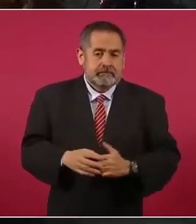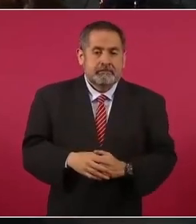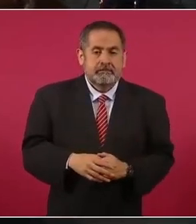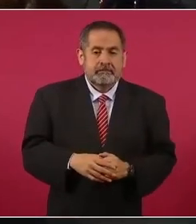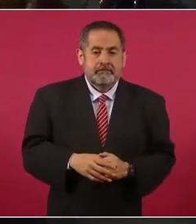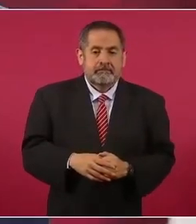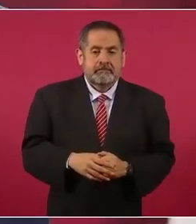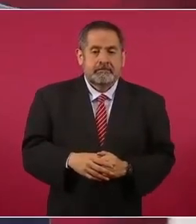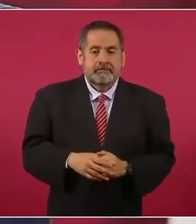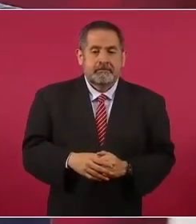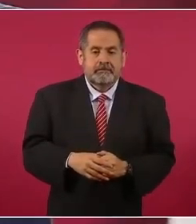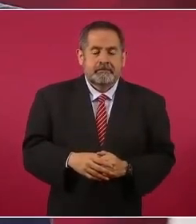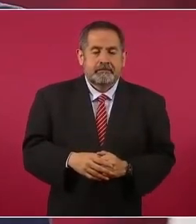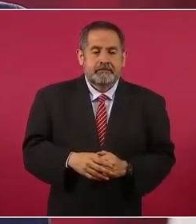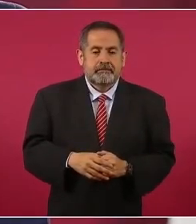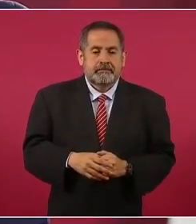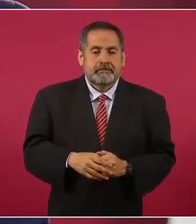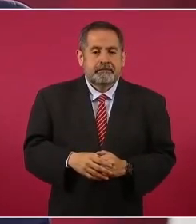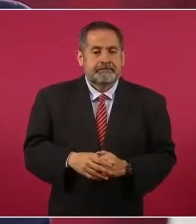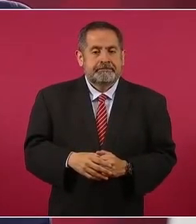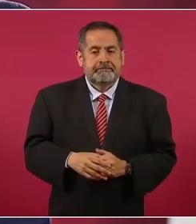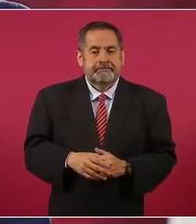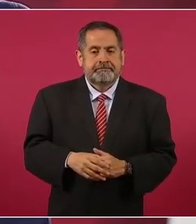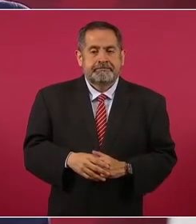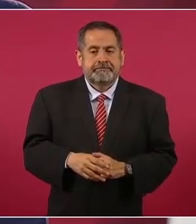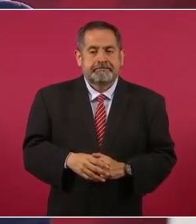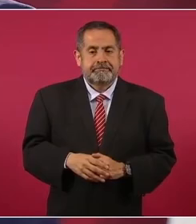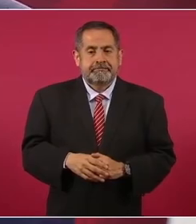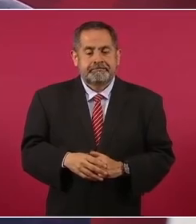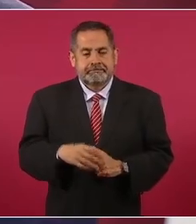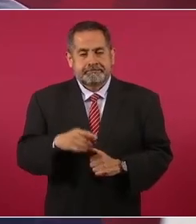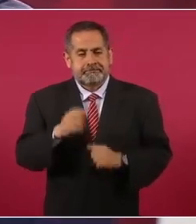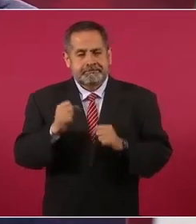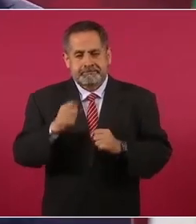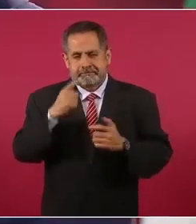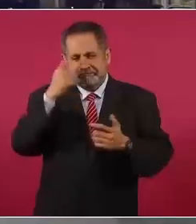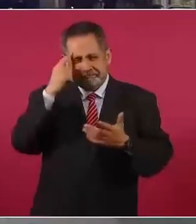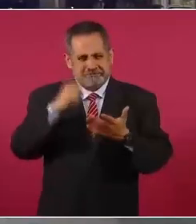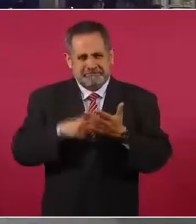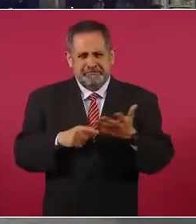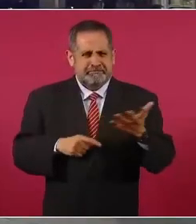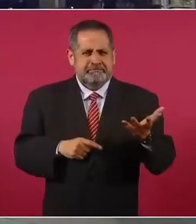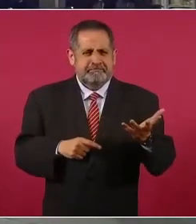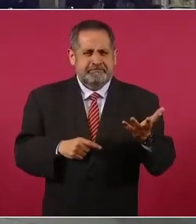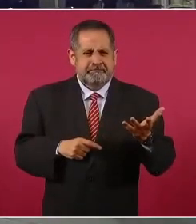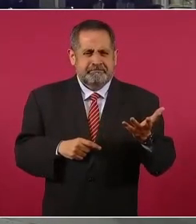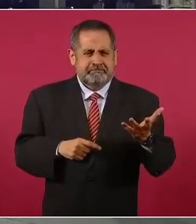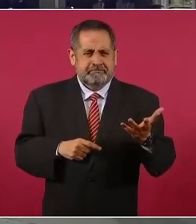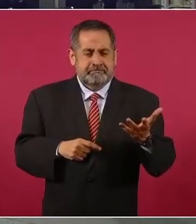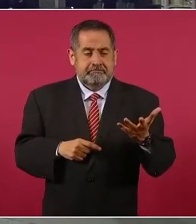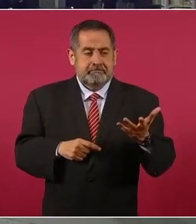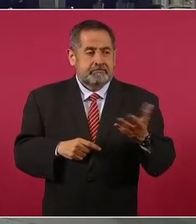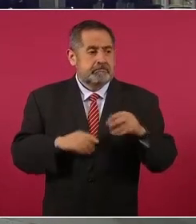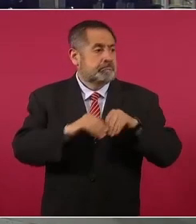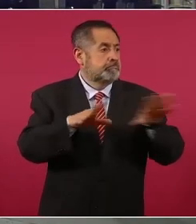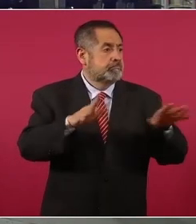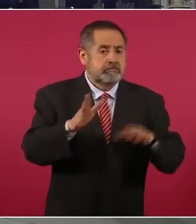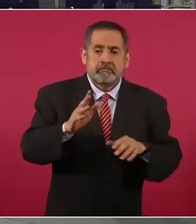no hay nada de que triunfó Lula,